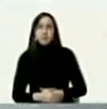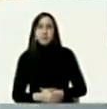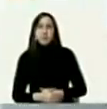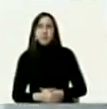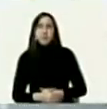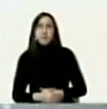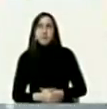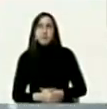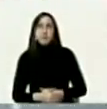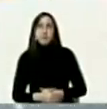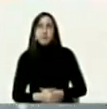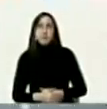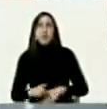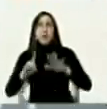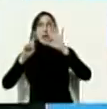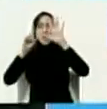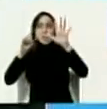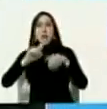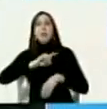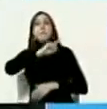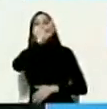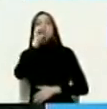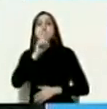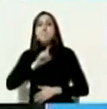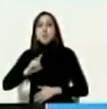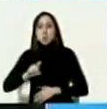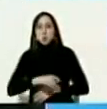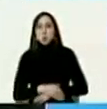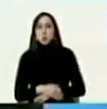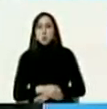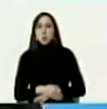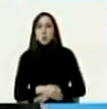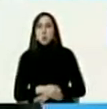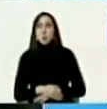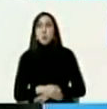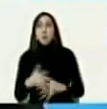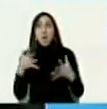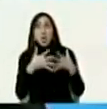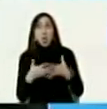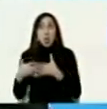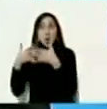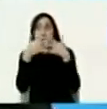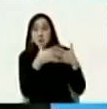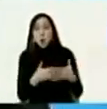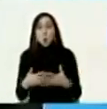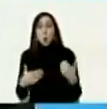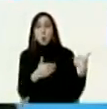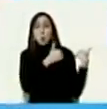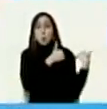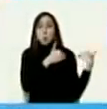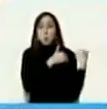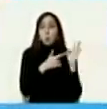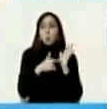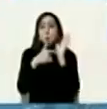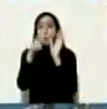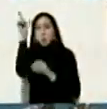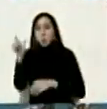la sexta pregunta la realiza por Bloomberg de los Estados Unidos de Norteamérica Alex Vázquez